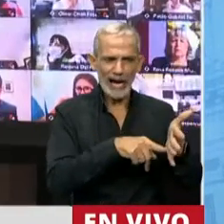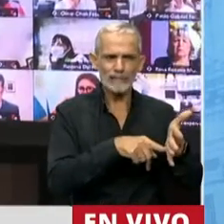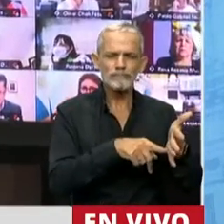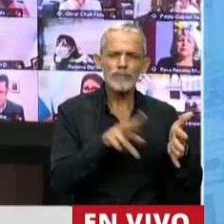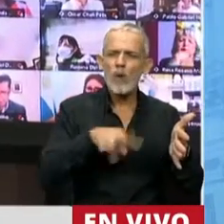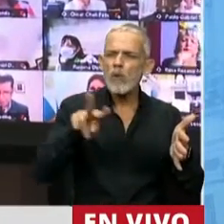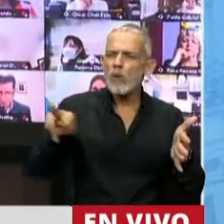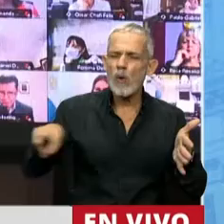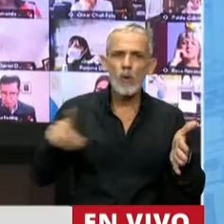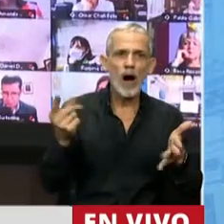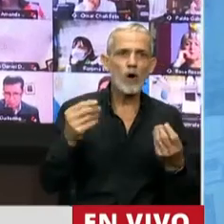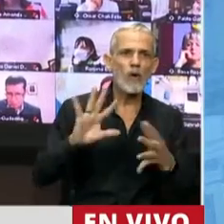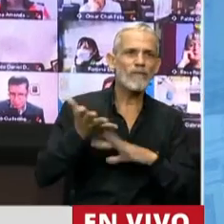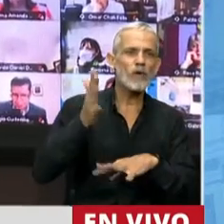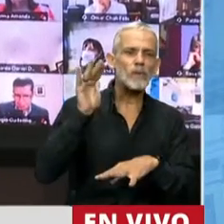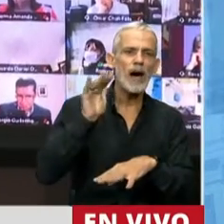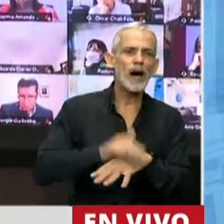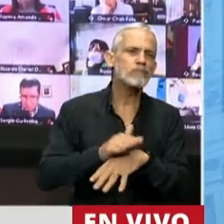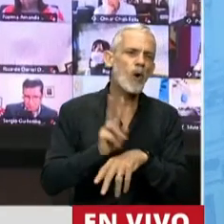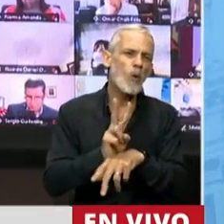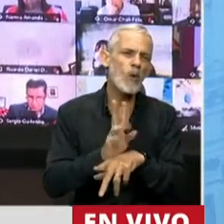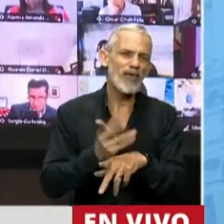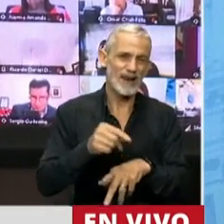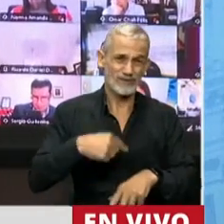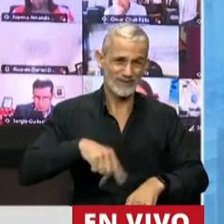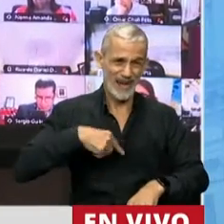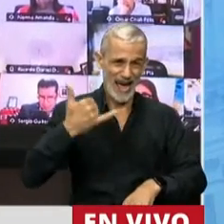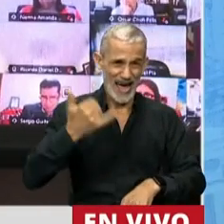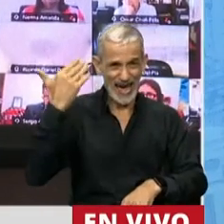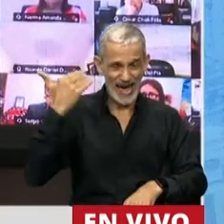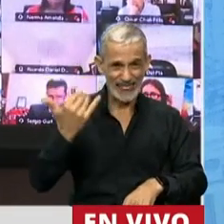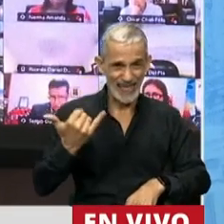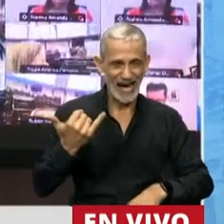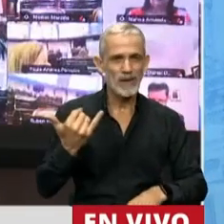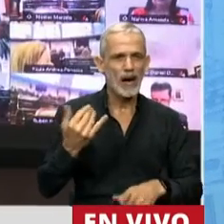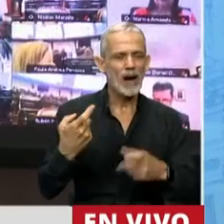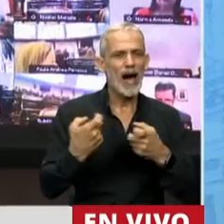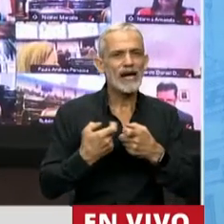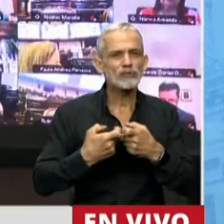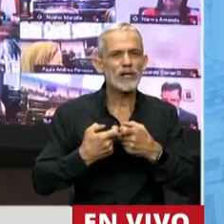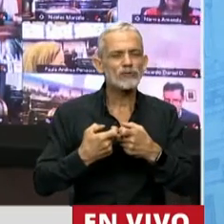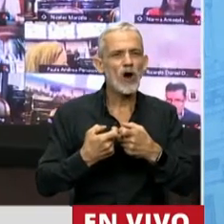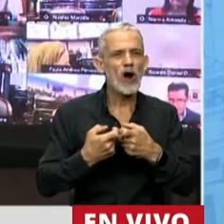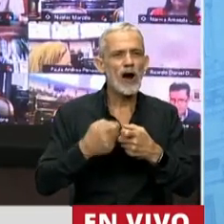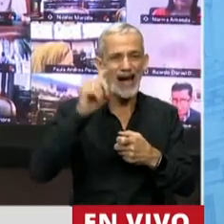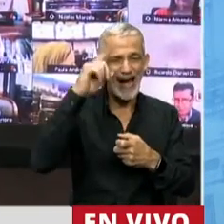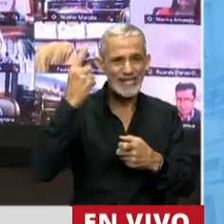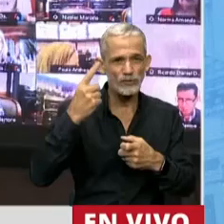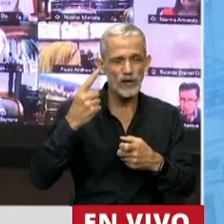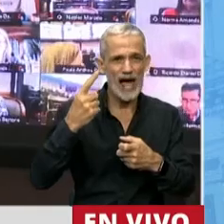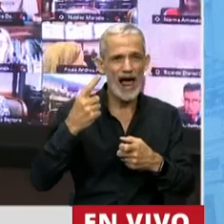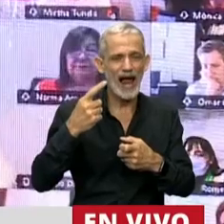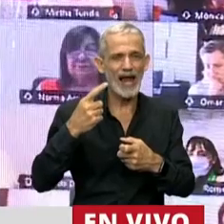posibilidades de una tutela más importante. Nosotros teníamos en la Organización Internacional del Trabajo,